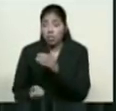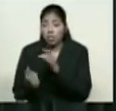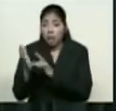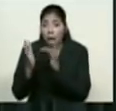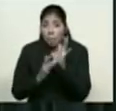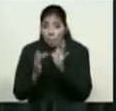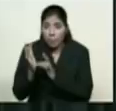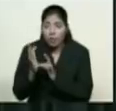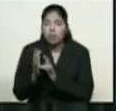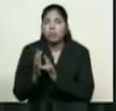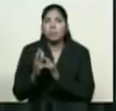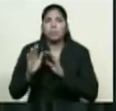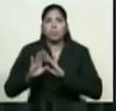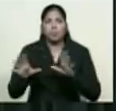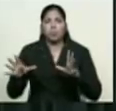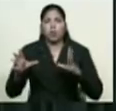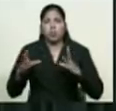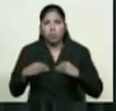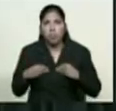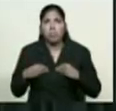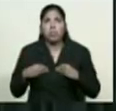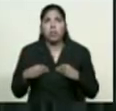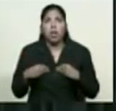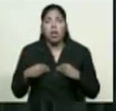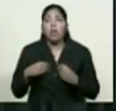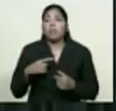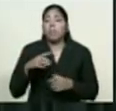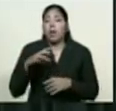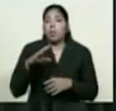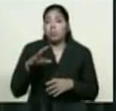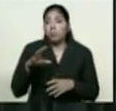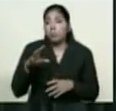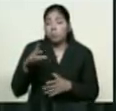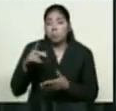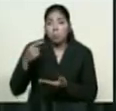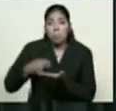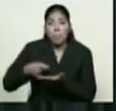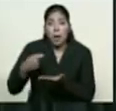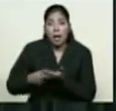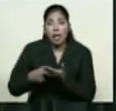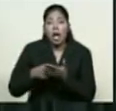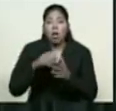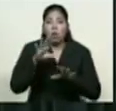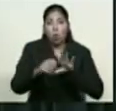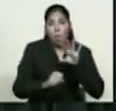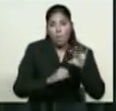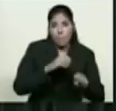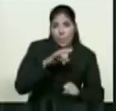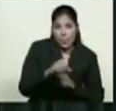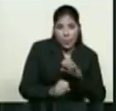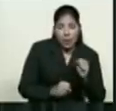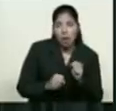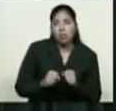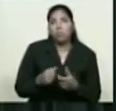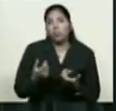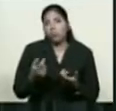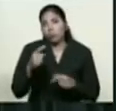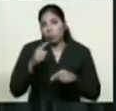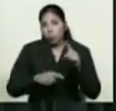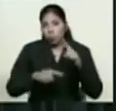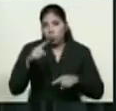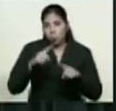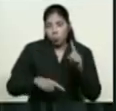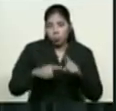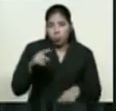aceptación del Petro como medio de pago para la compra y venta de muebles e inmuebles en todo el territorio venezolano.